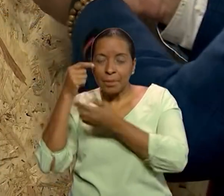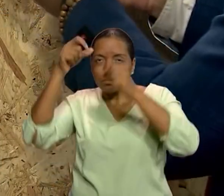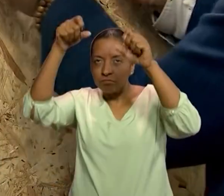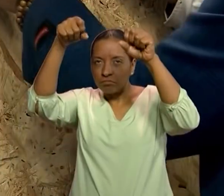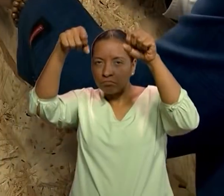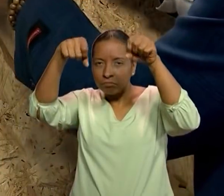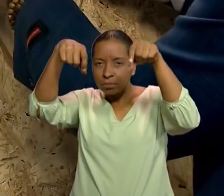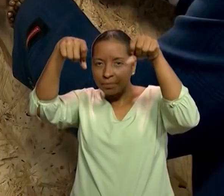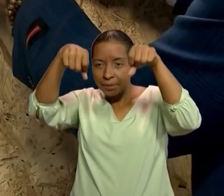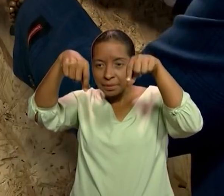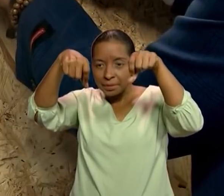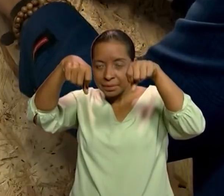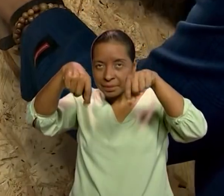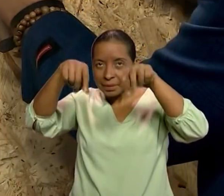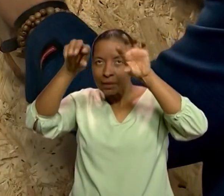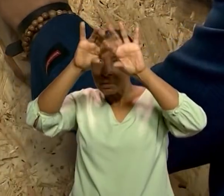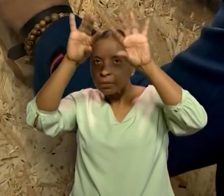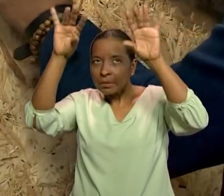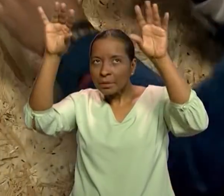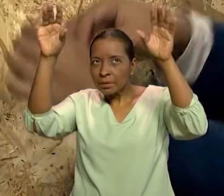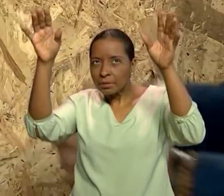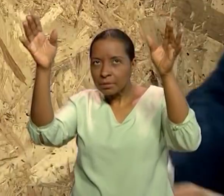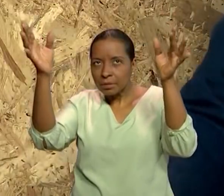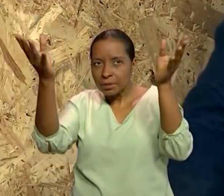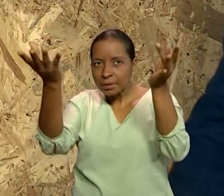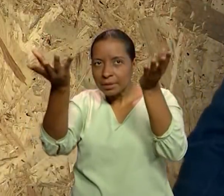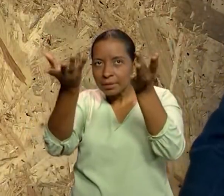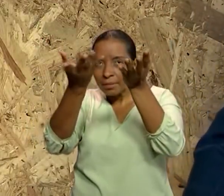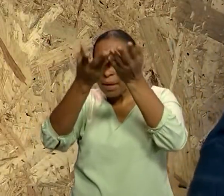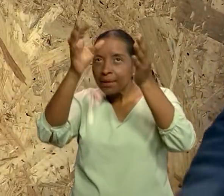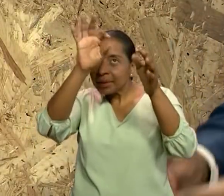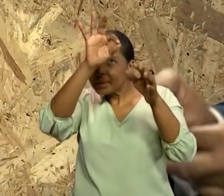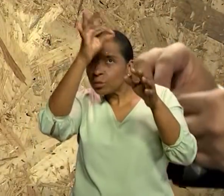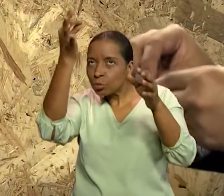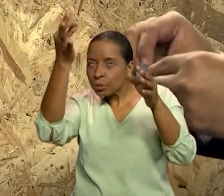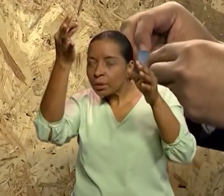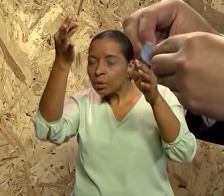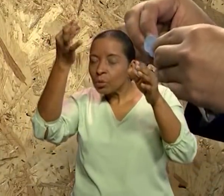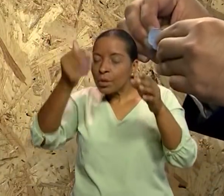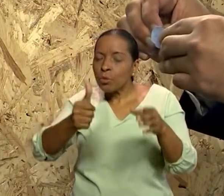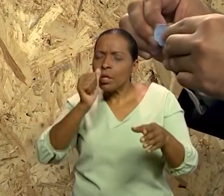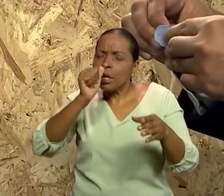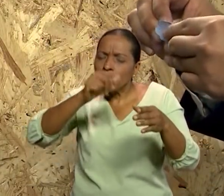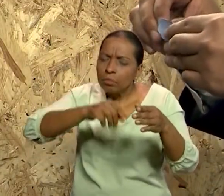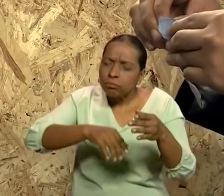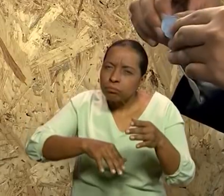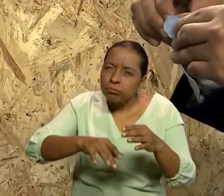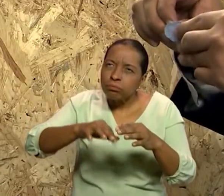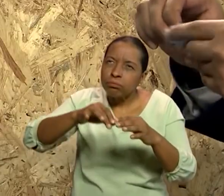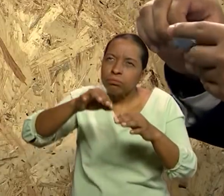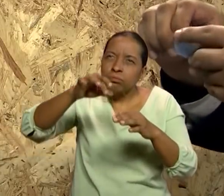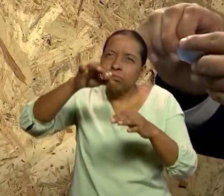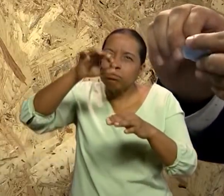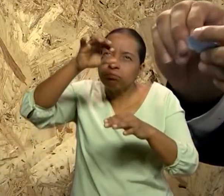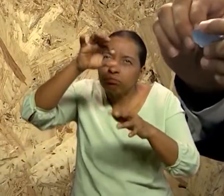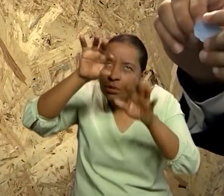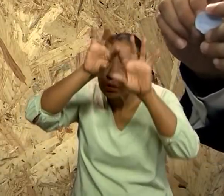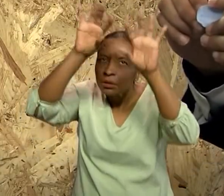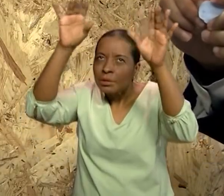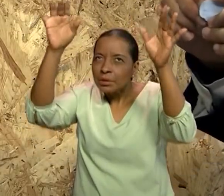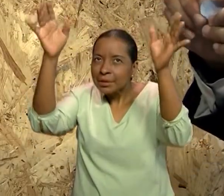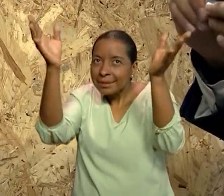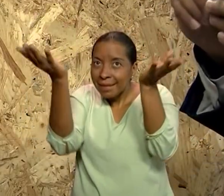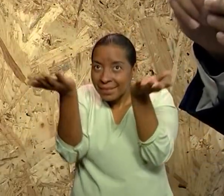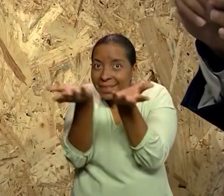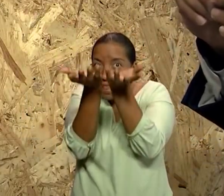que forman las nubes, ¿verdad? A ver, todo esto es con materiales que yo estoy